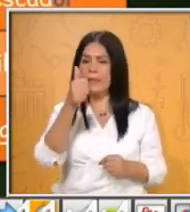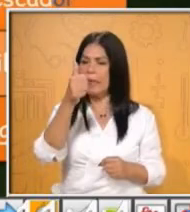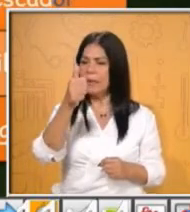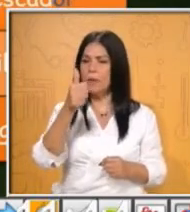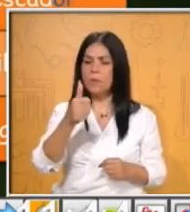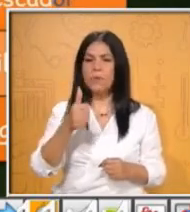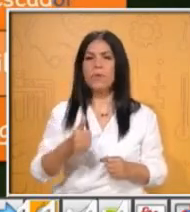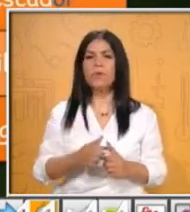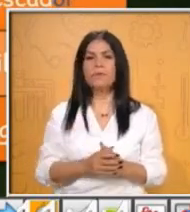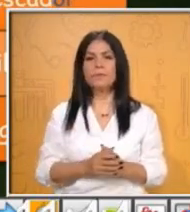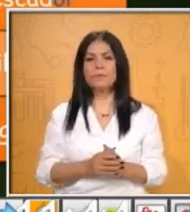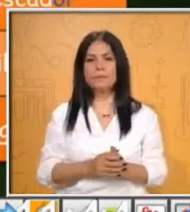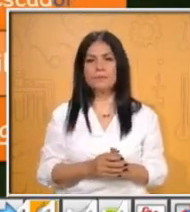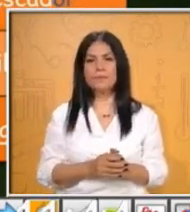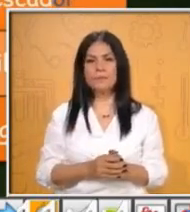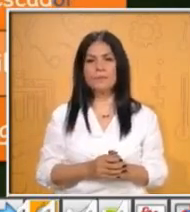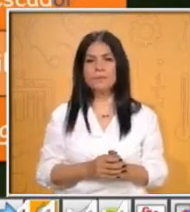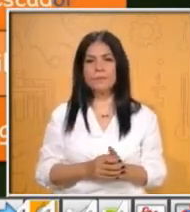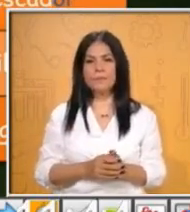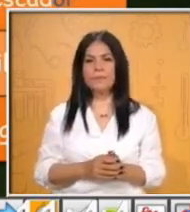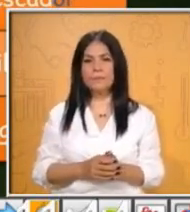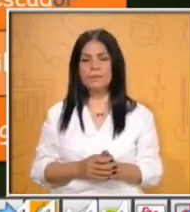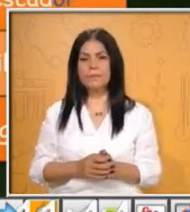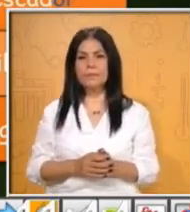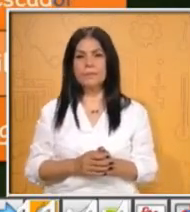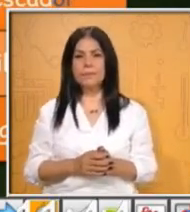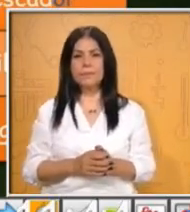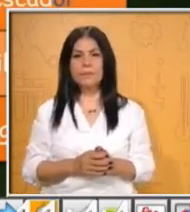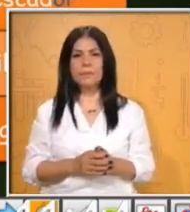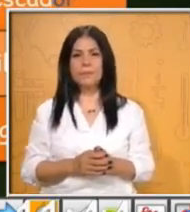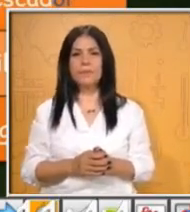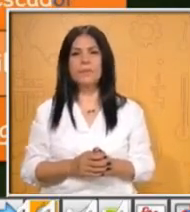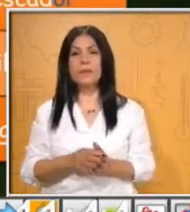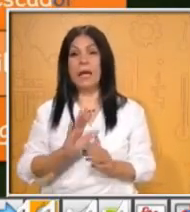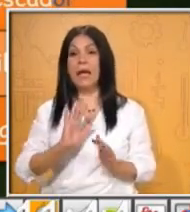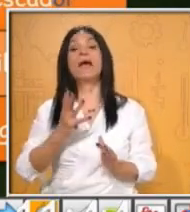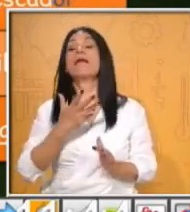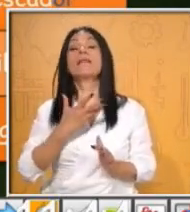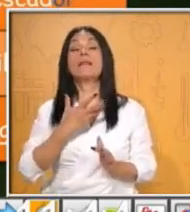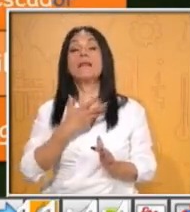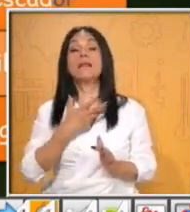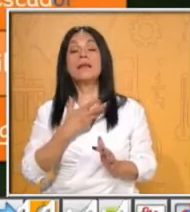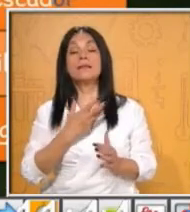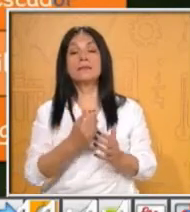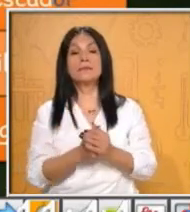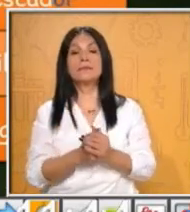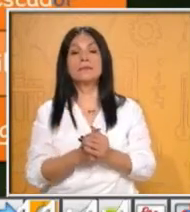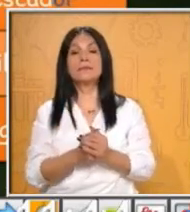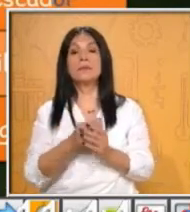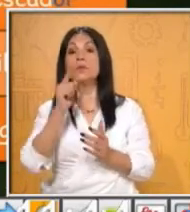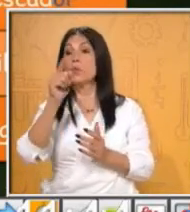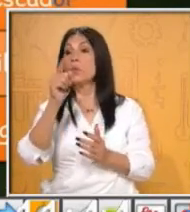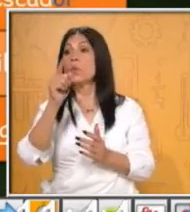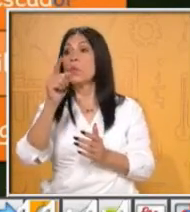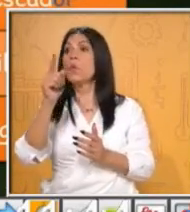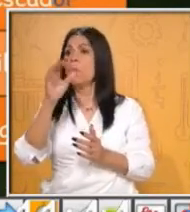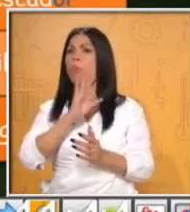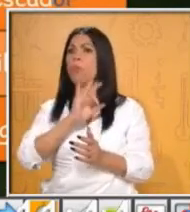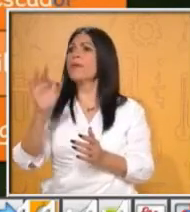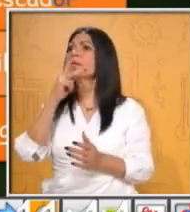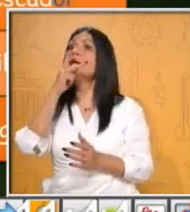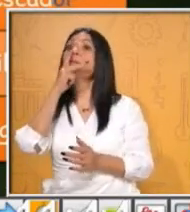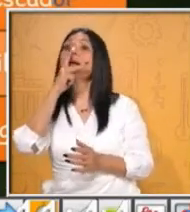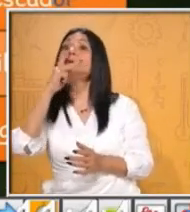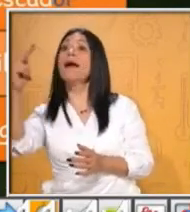Morfema de cada una de las palabras. Cuando ya lo tengas señalado, agrégale. Utiliza dos colores diferentes. Cuando ya lo tengas